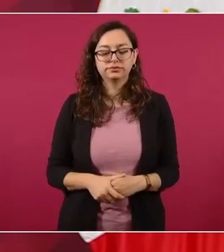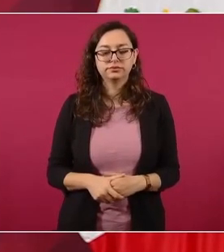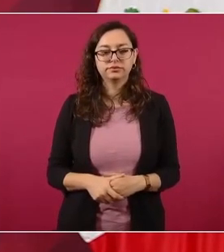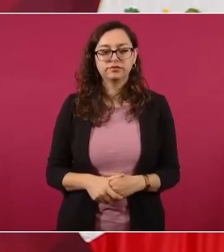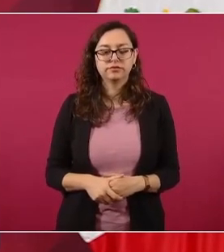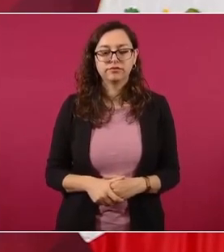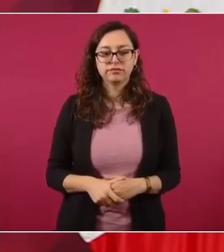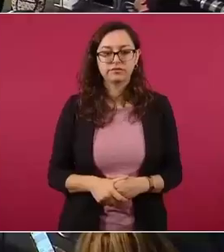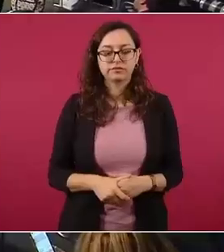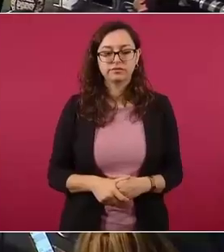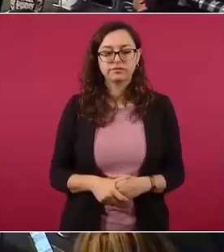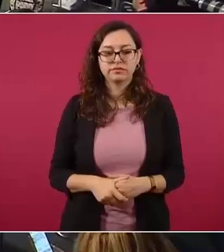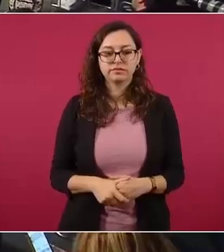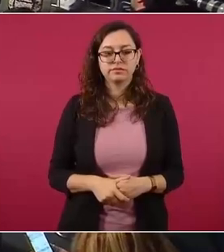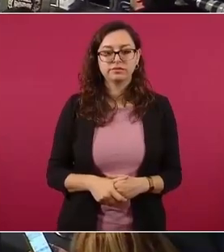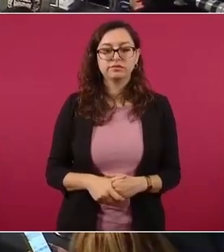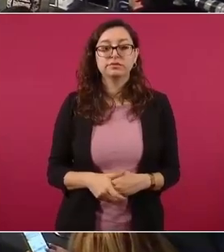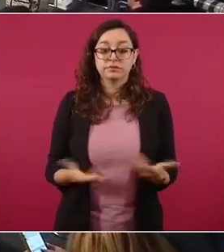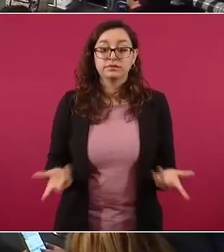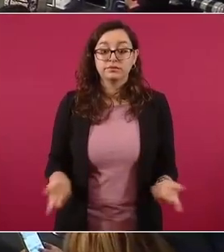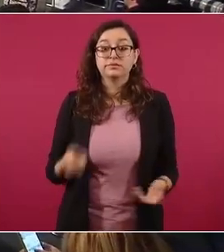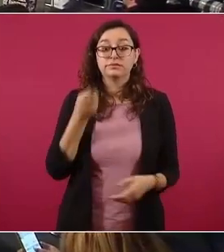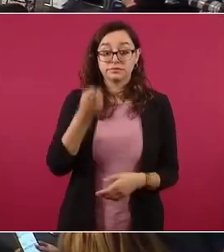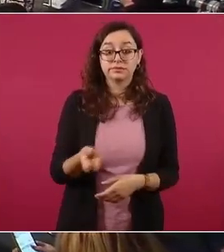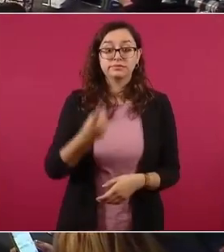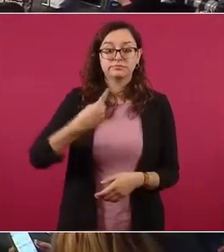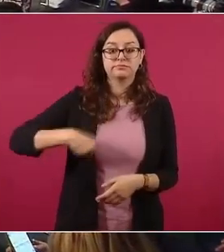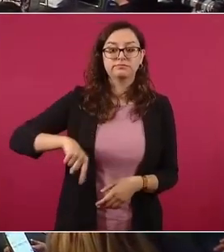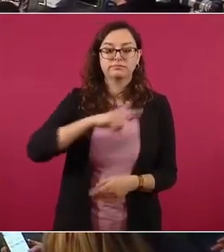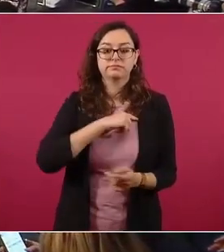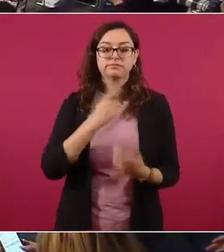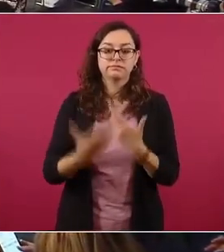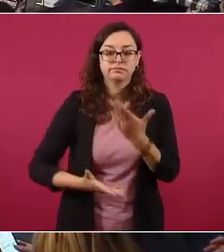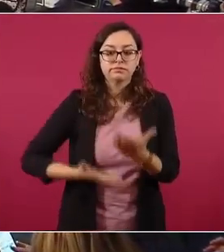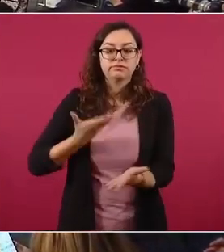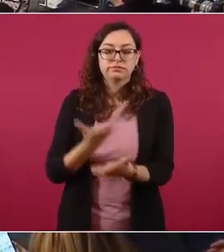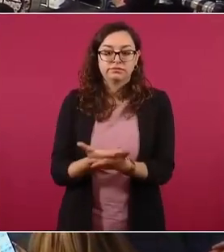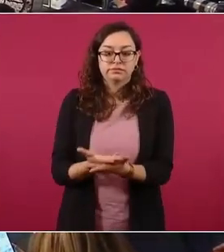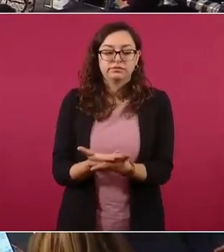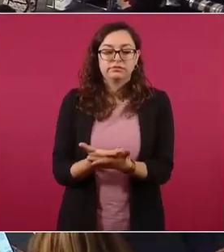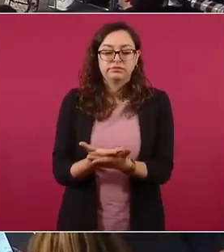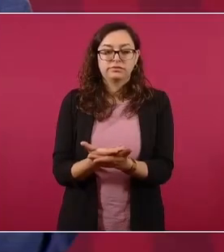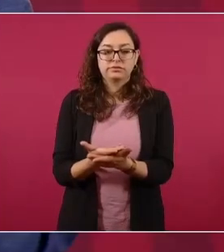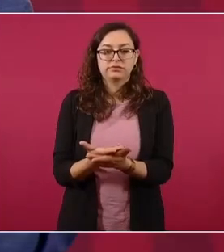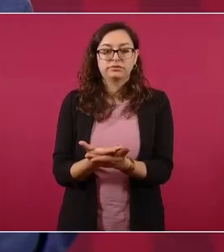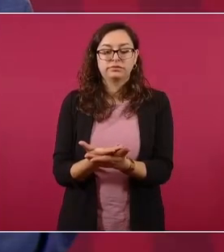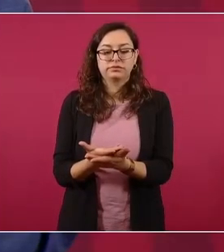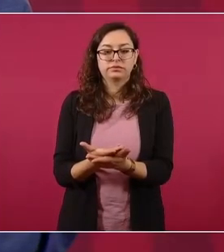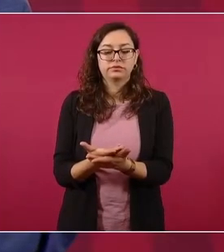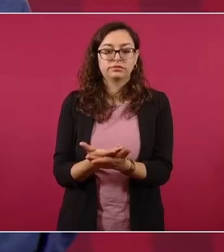Entonces, eso es lo que estamos proponiendo. Y lo mismo,